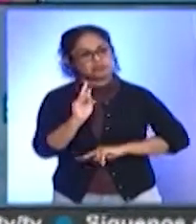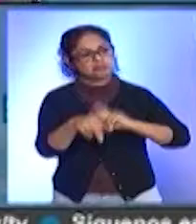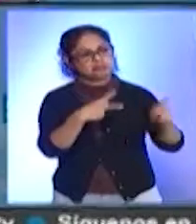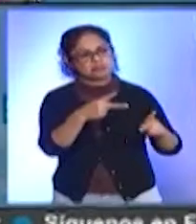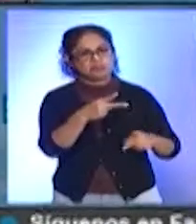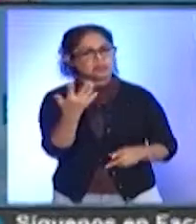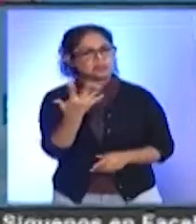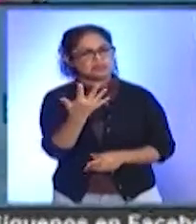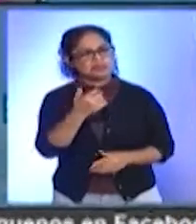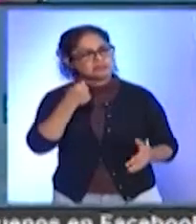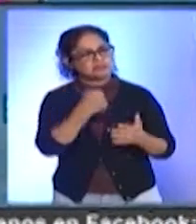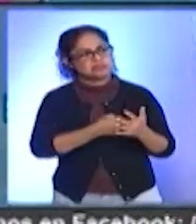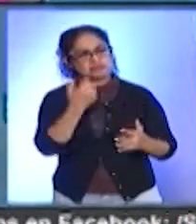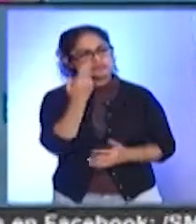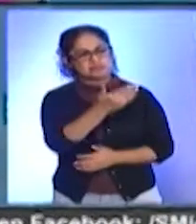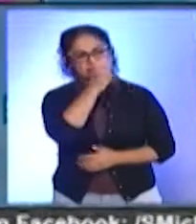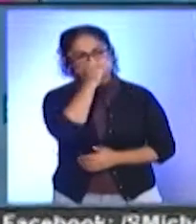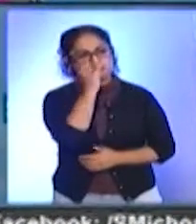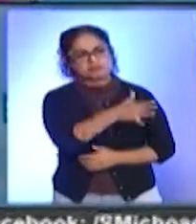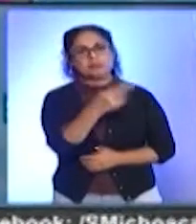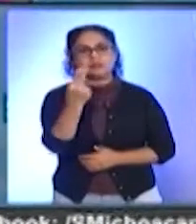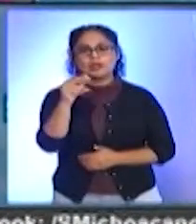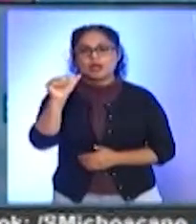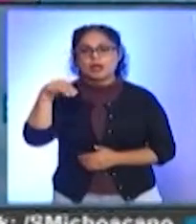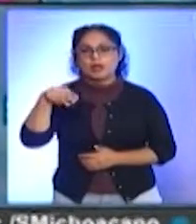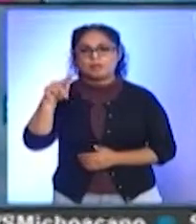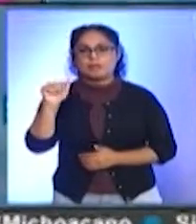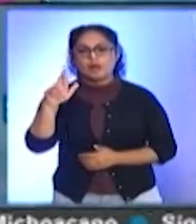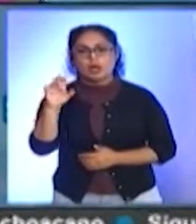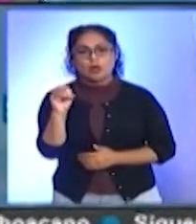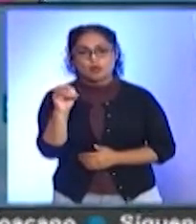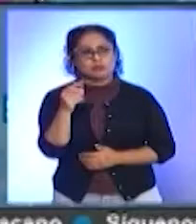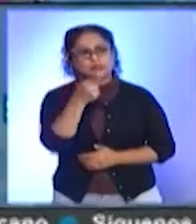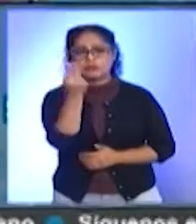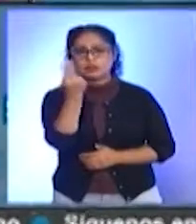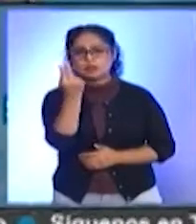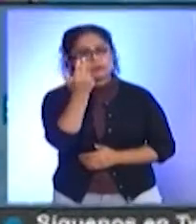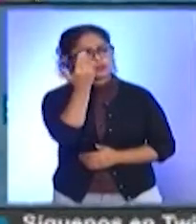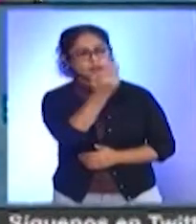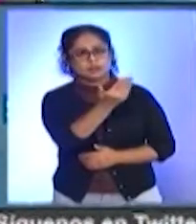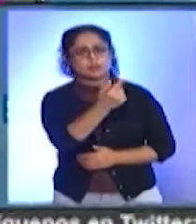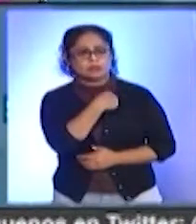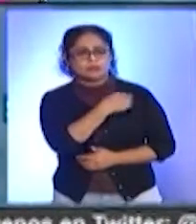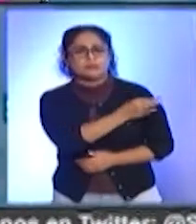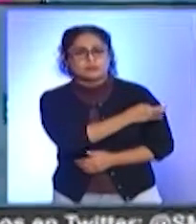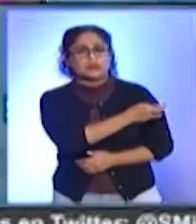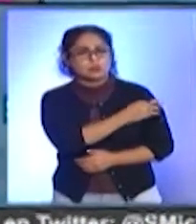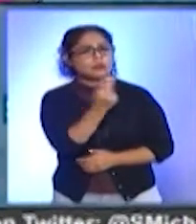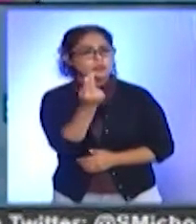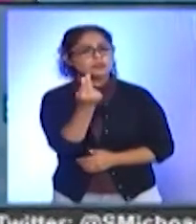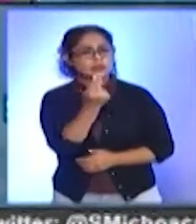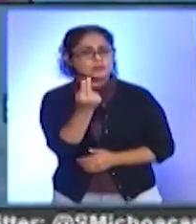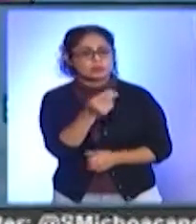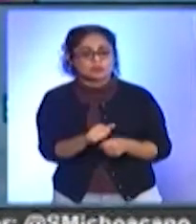herramienta que es el amparo, pues para que sean incluidos en la política nacional de vacunación contra el